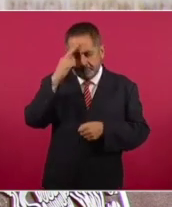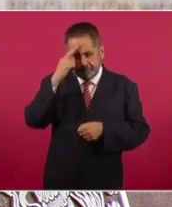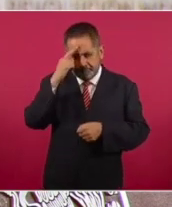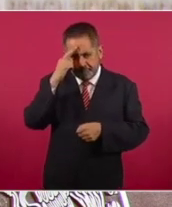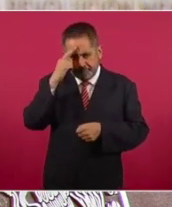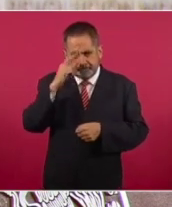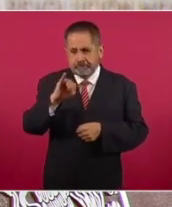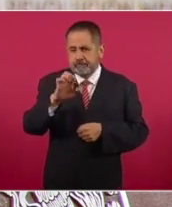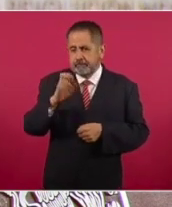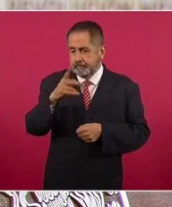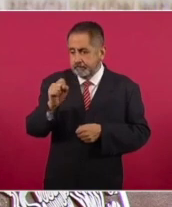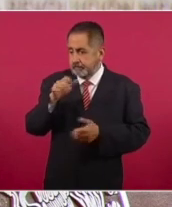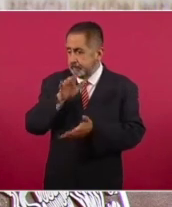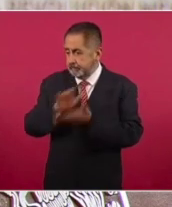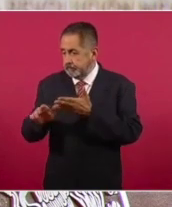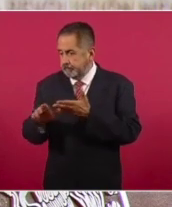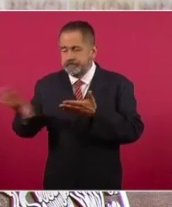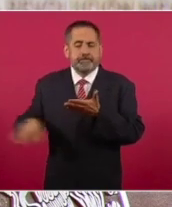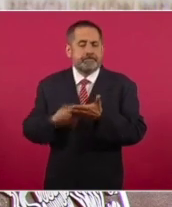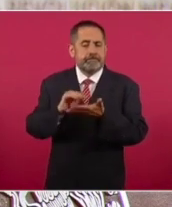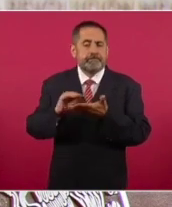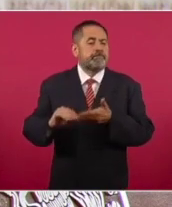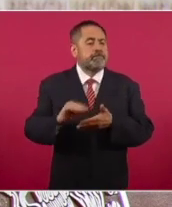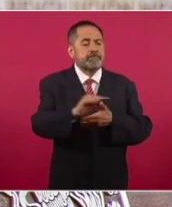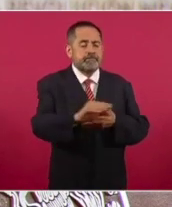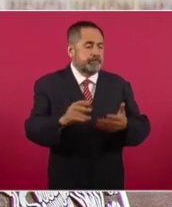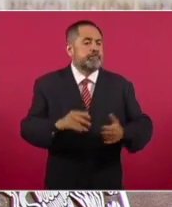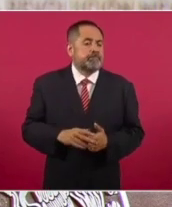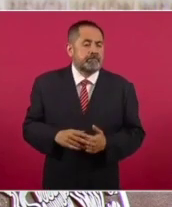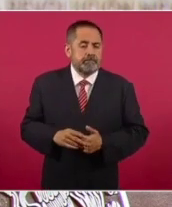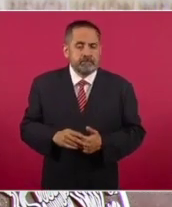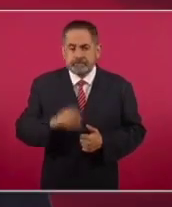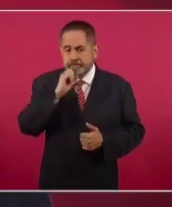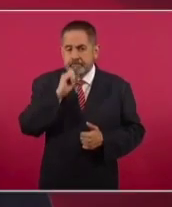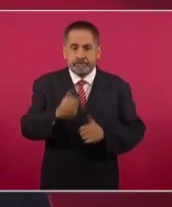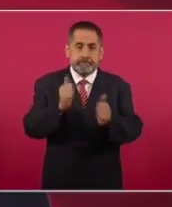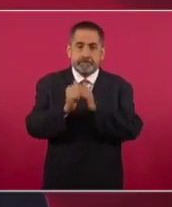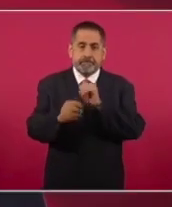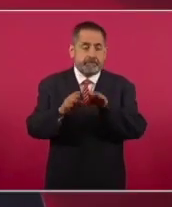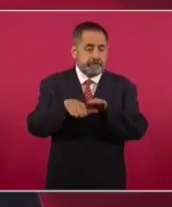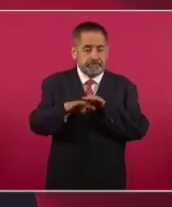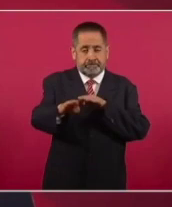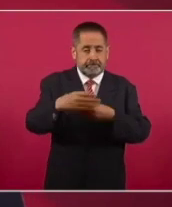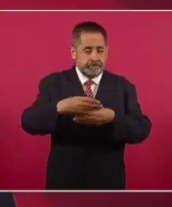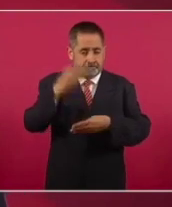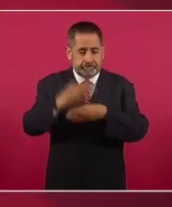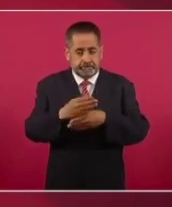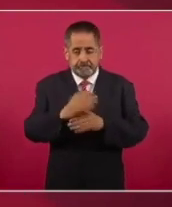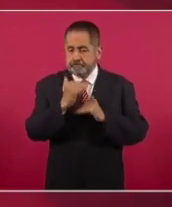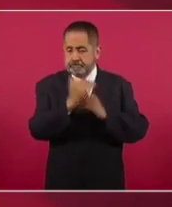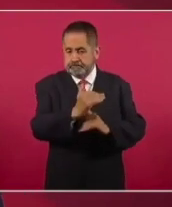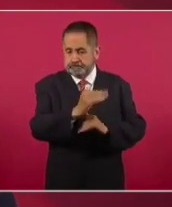se agota. Además, hay un congelamiento de cuotas de carretera por dos mil 750